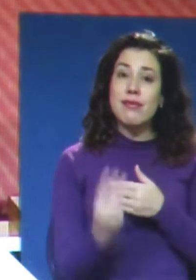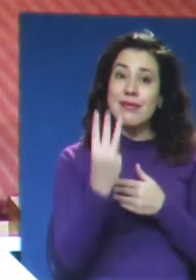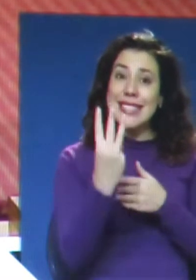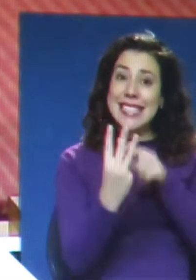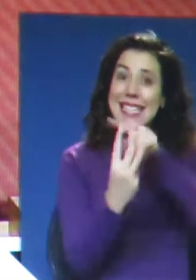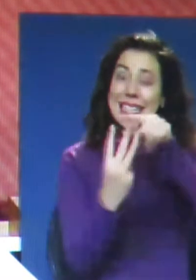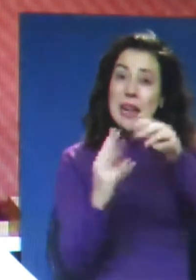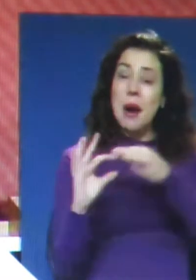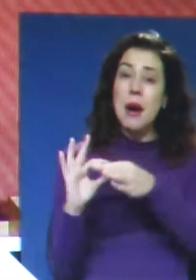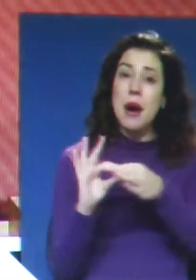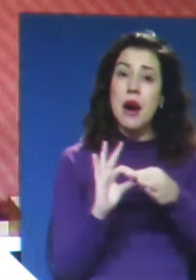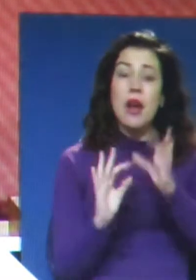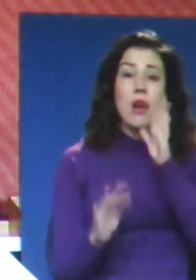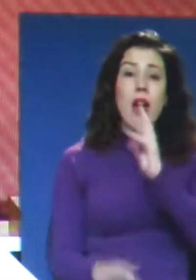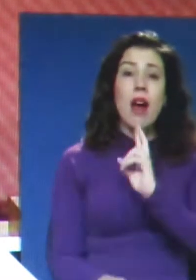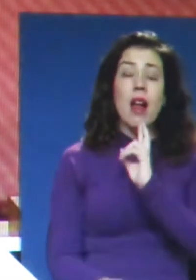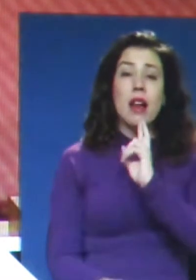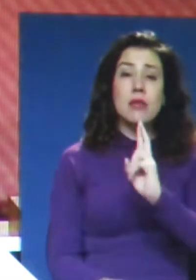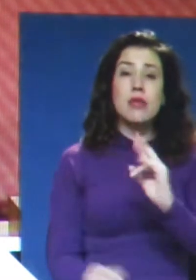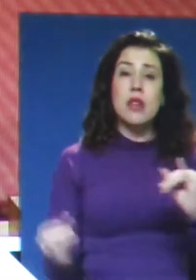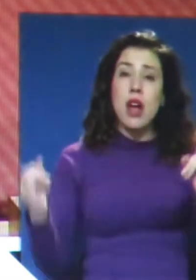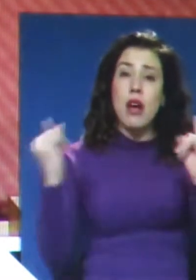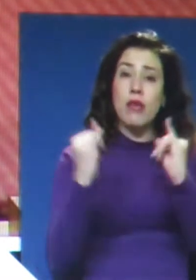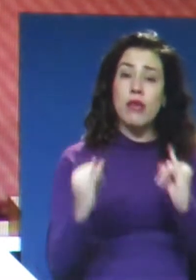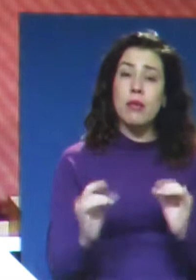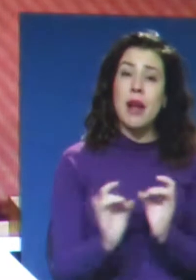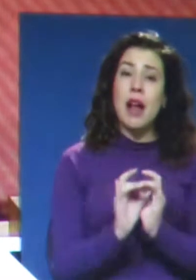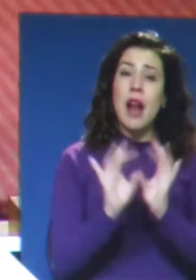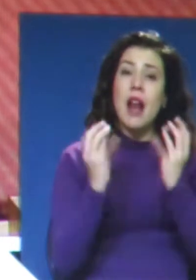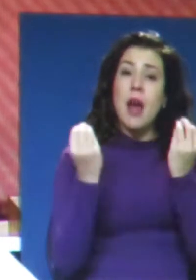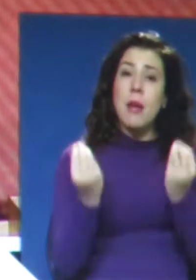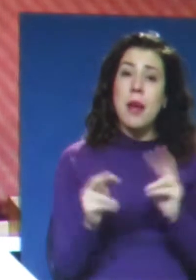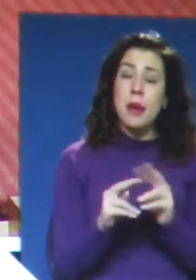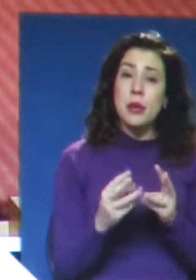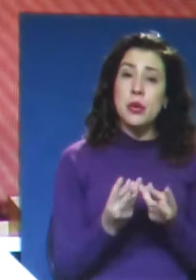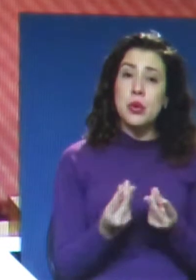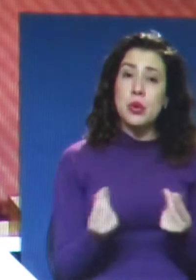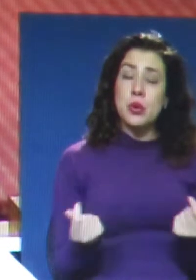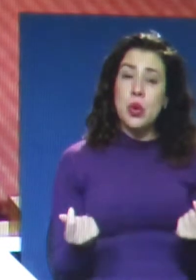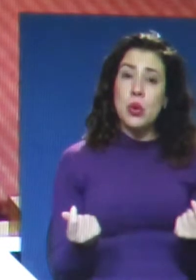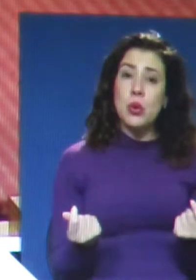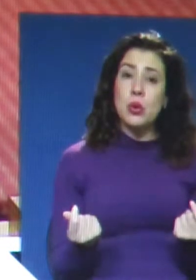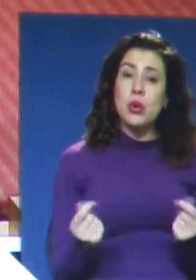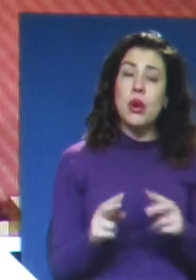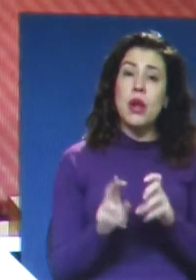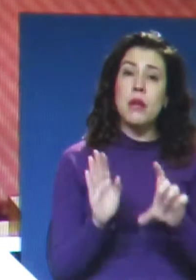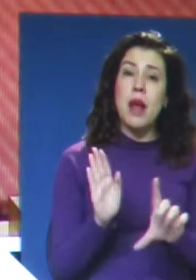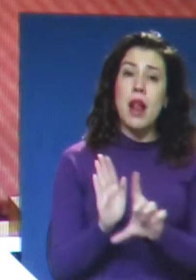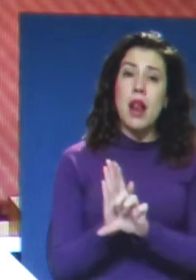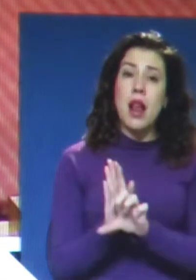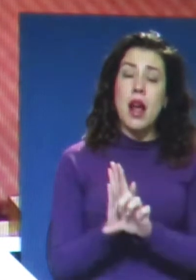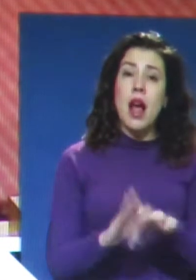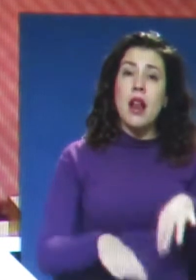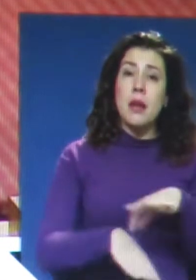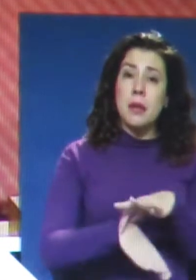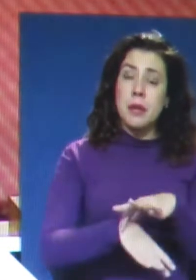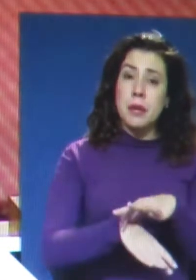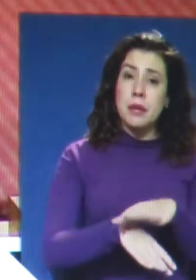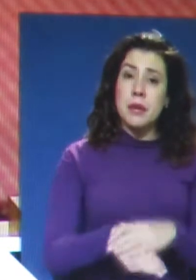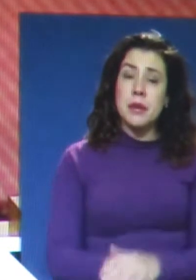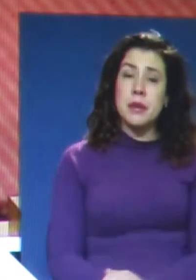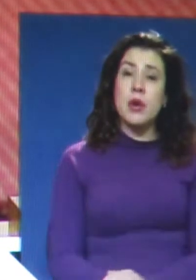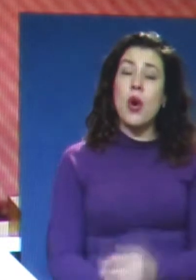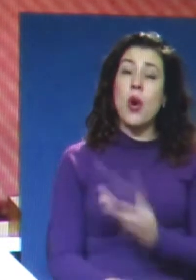causales no tengan respuestas y mecanismos claros y bien resueltos, acotados en lo jurídico y en lo sanitario. Y